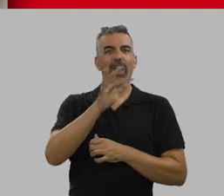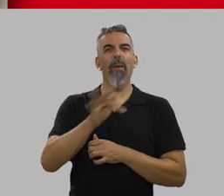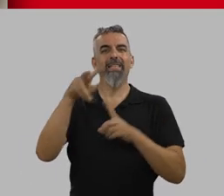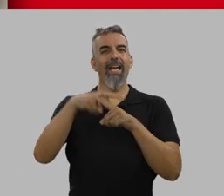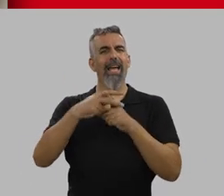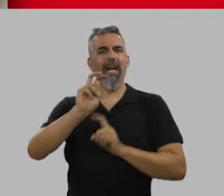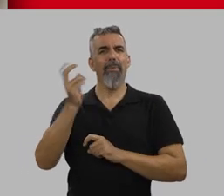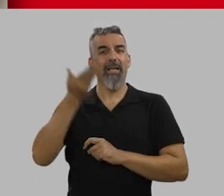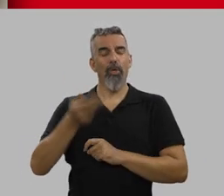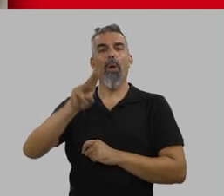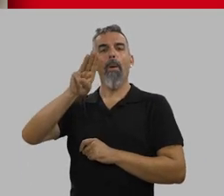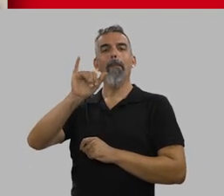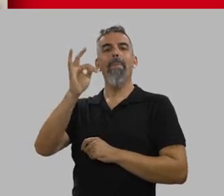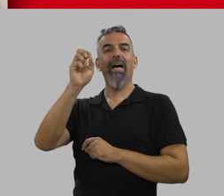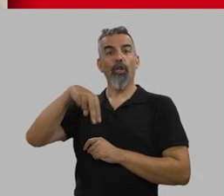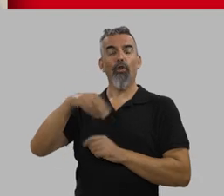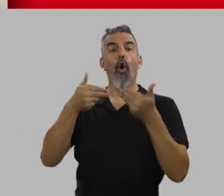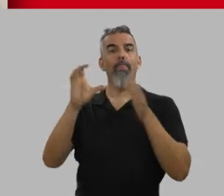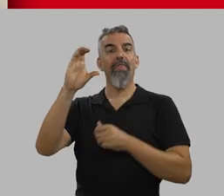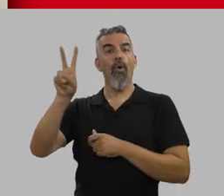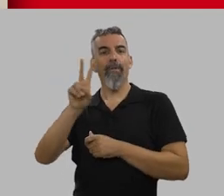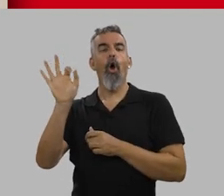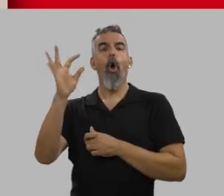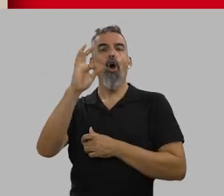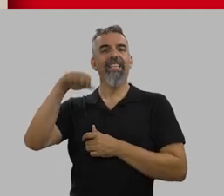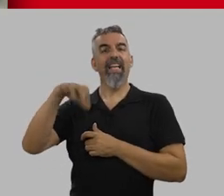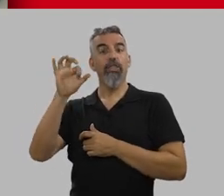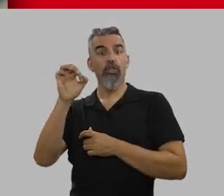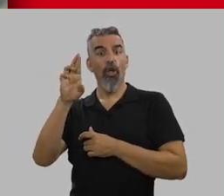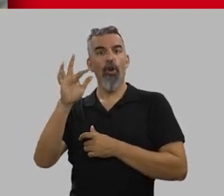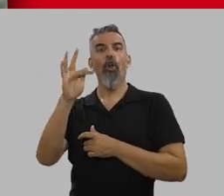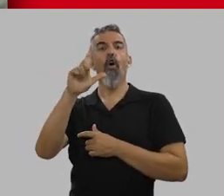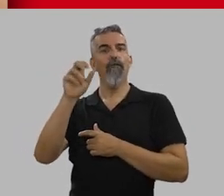aprenderás la teoría y el uso de herramientas clave como Python, OpenCV o TensorFlow.